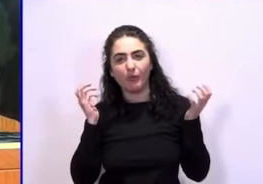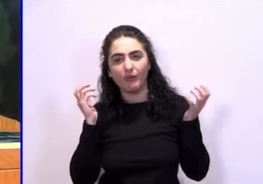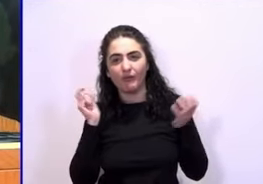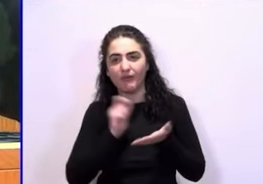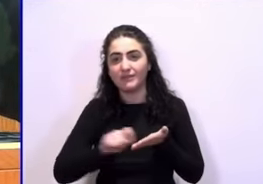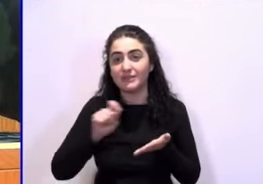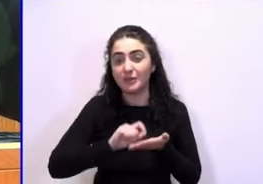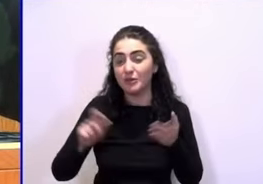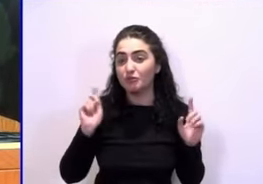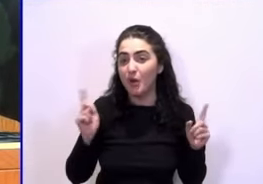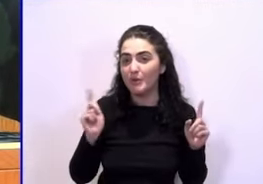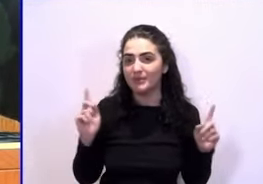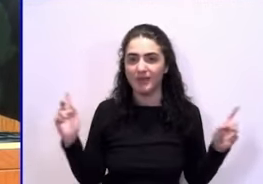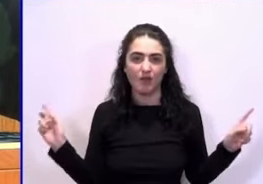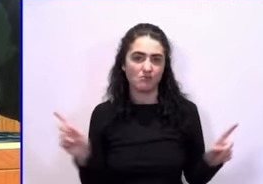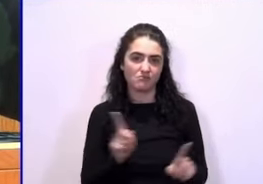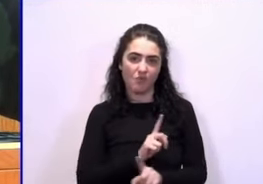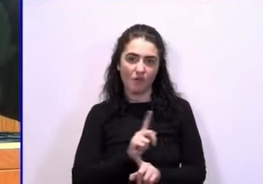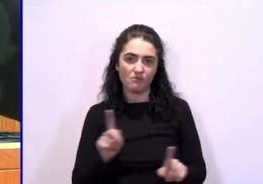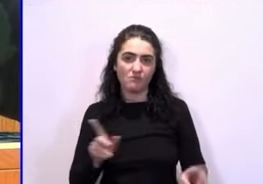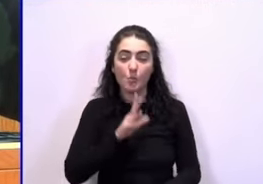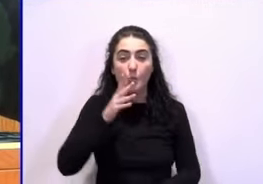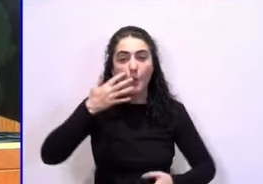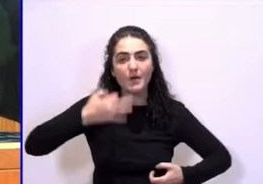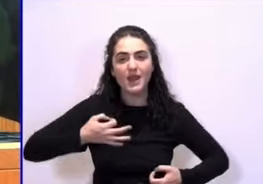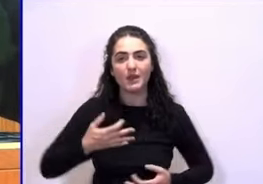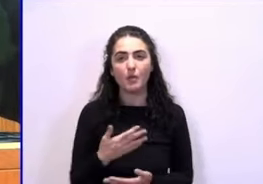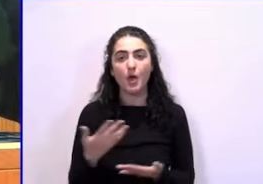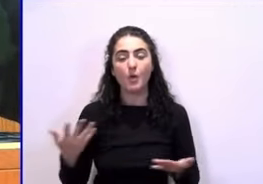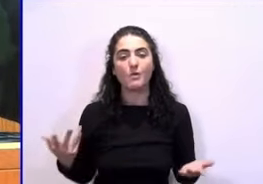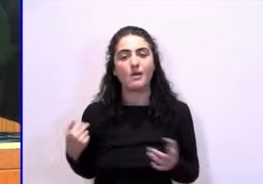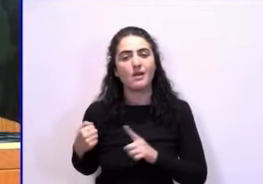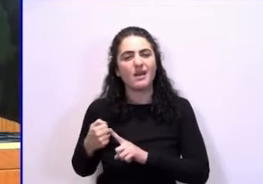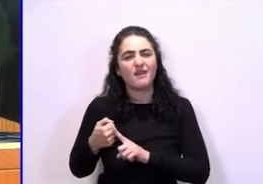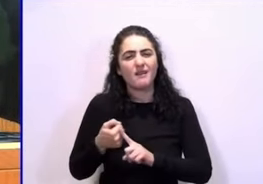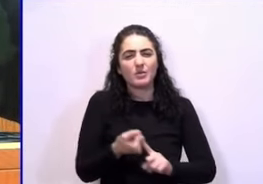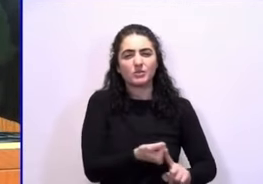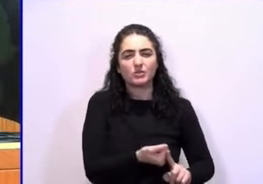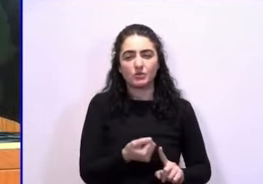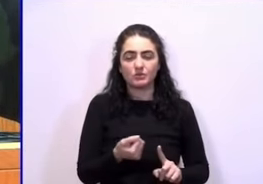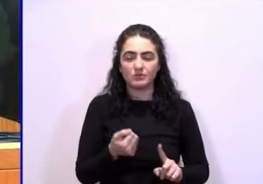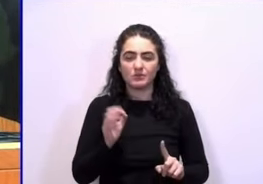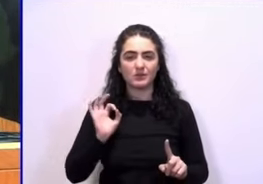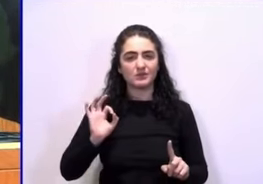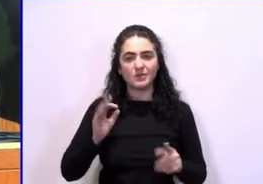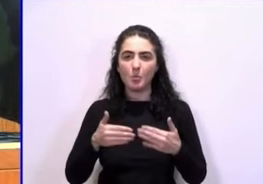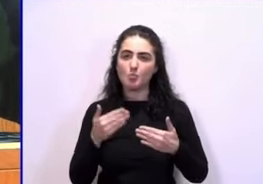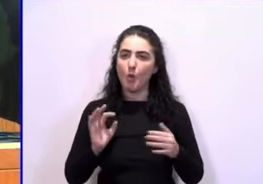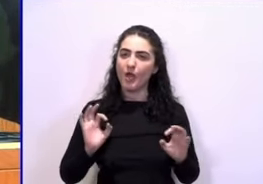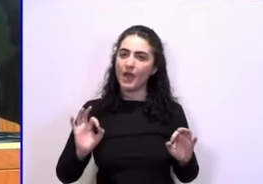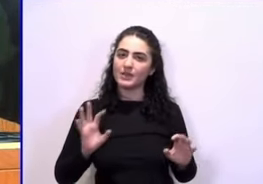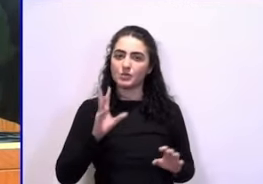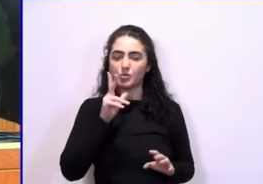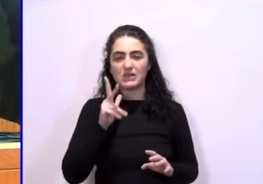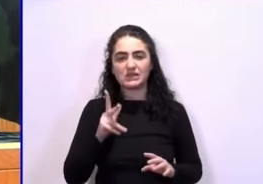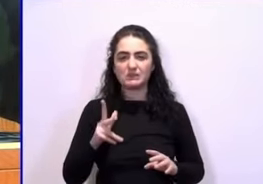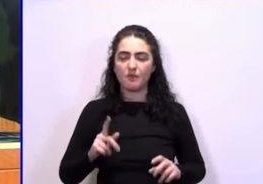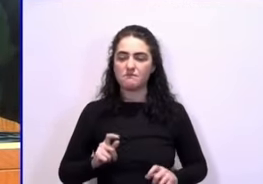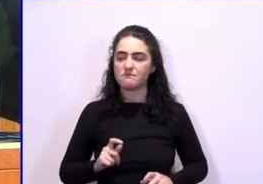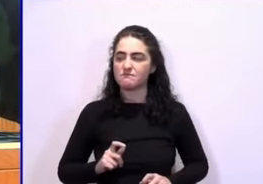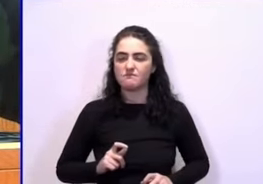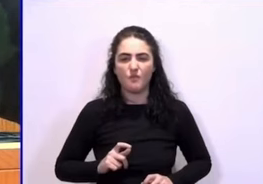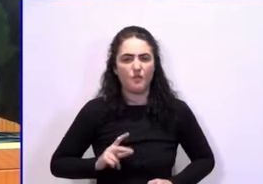Porque la realidad es que la represión, que parece que hablamos mucho, porque es lo más sangrante, seguramente,